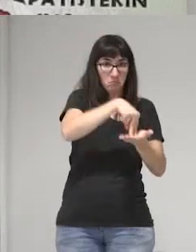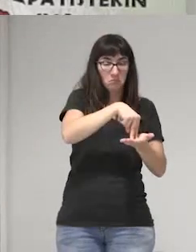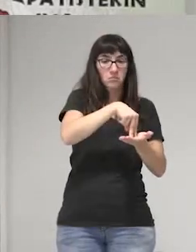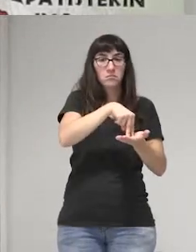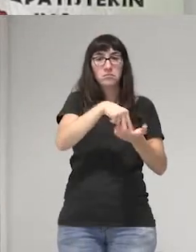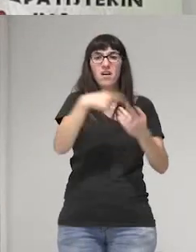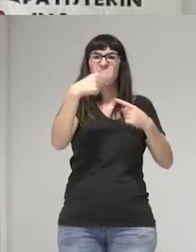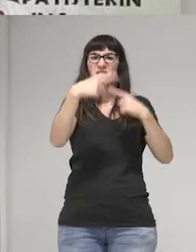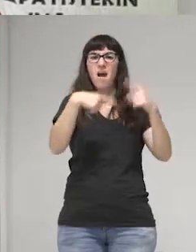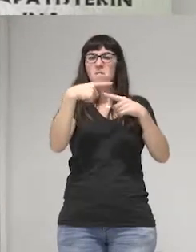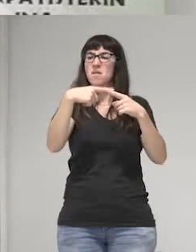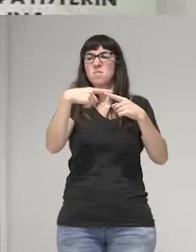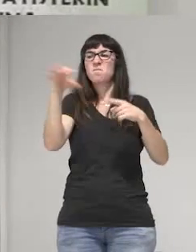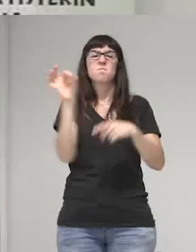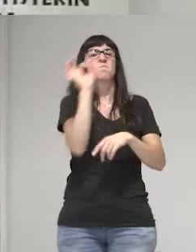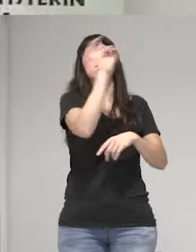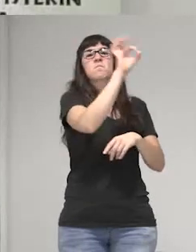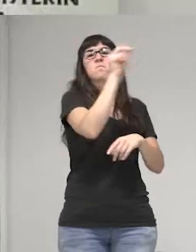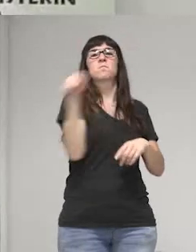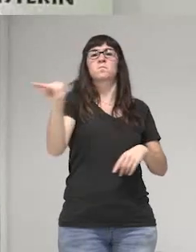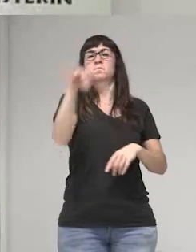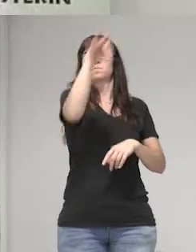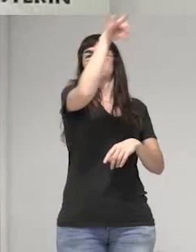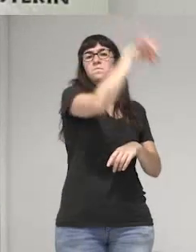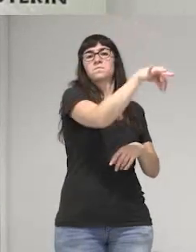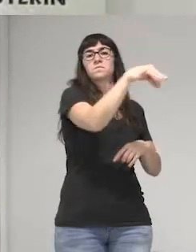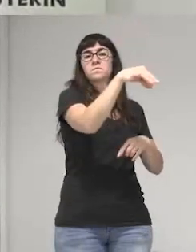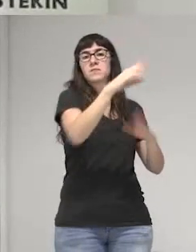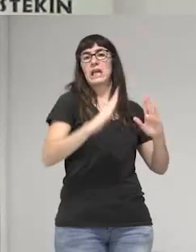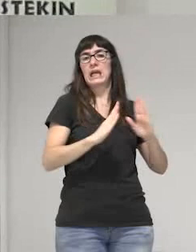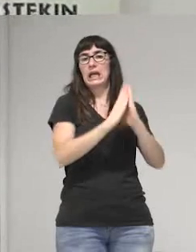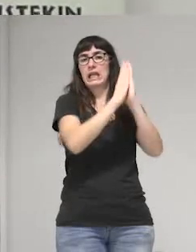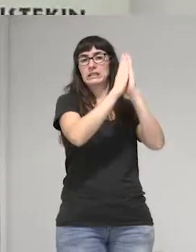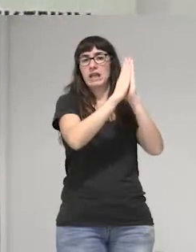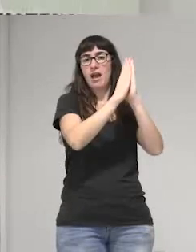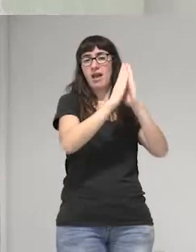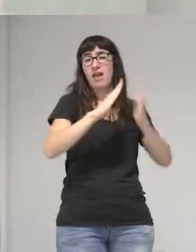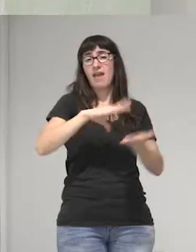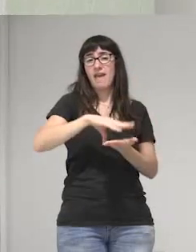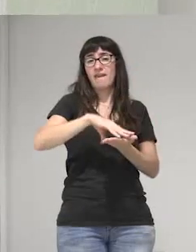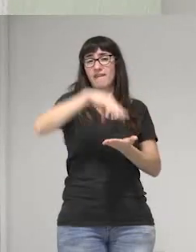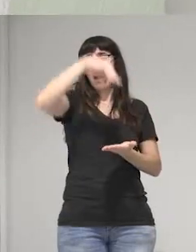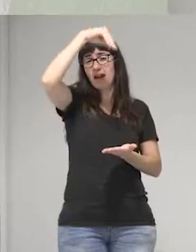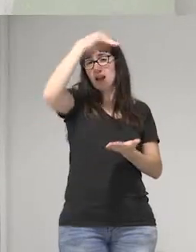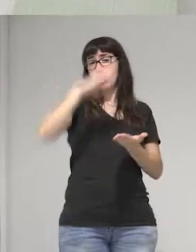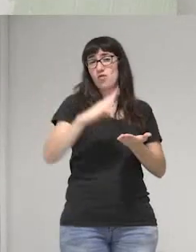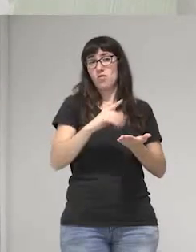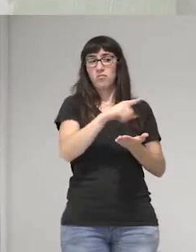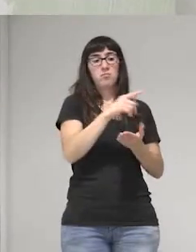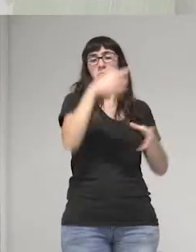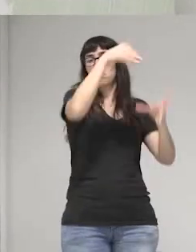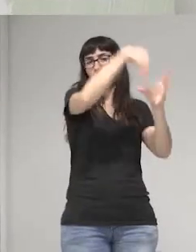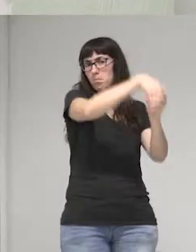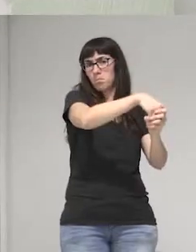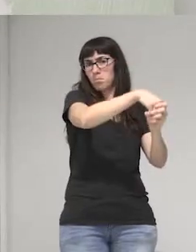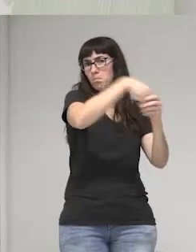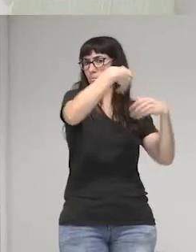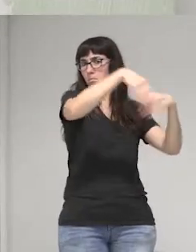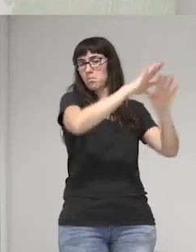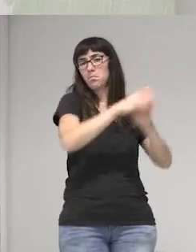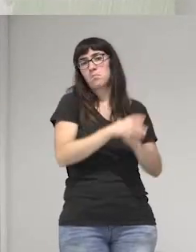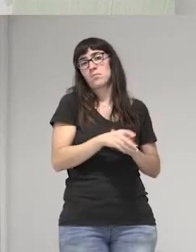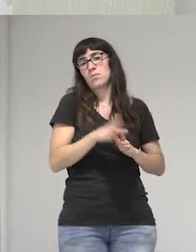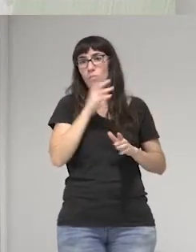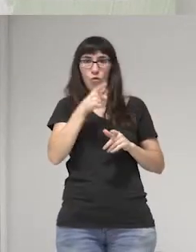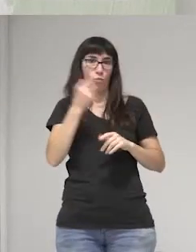en la iglesia evangélica y esa es toda la incidencia de la iglesia evangélica en Guatemala y el tema de